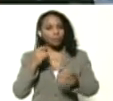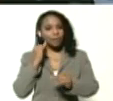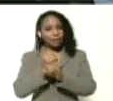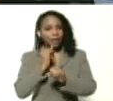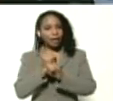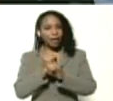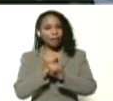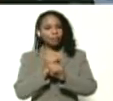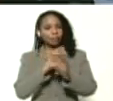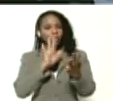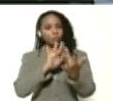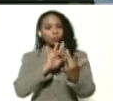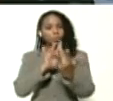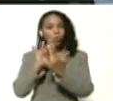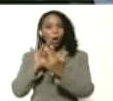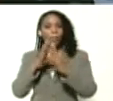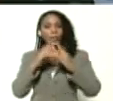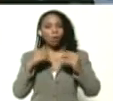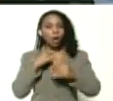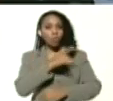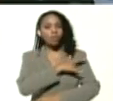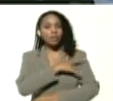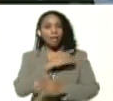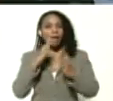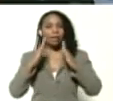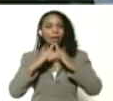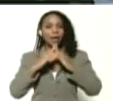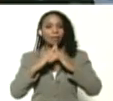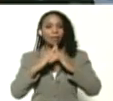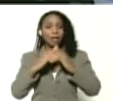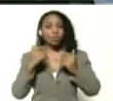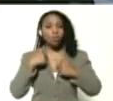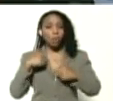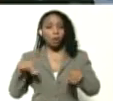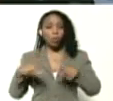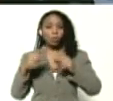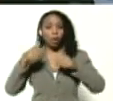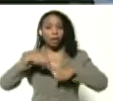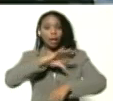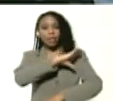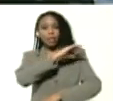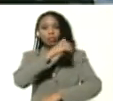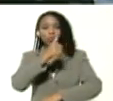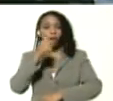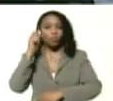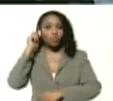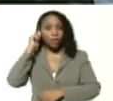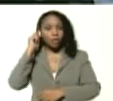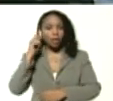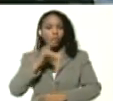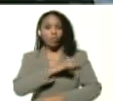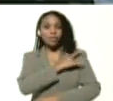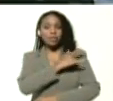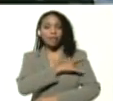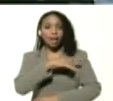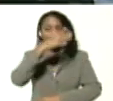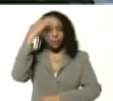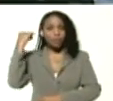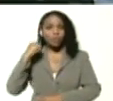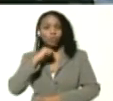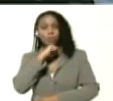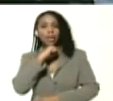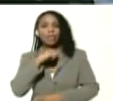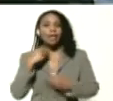desarrollo de toda la universidad en casa. Y bueno, aquí me encuentro con la rectora Yurei Dicerero de la Universidad Francisco de Miranda